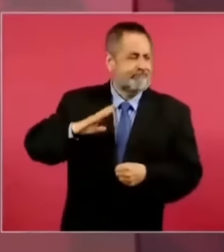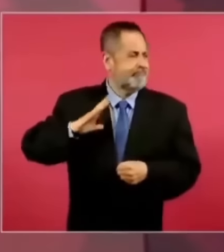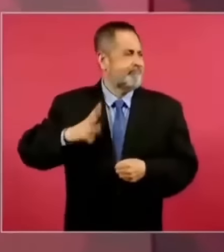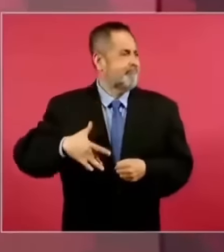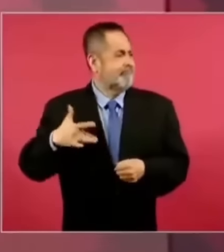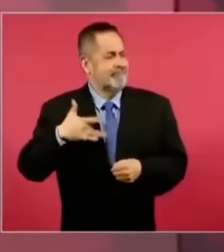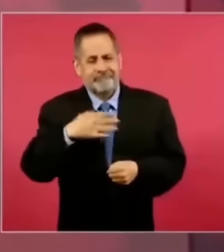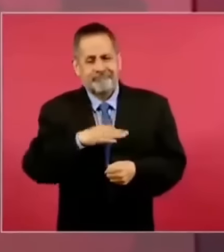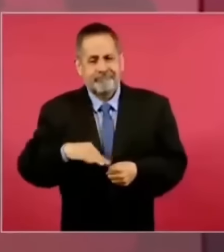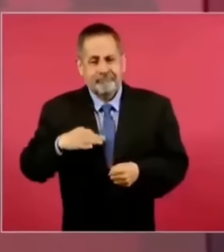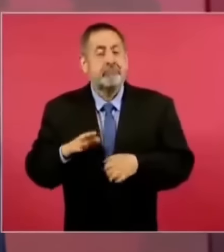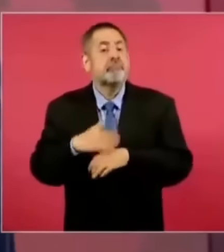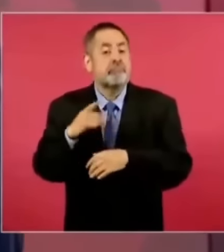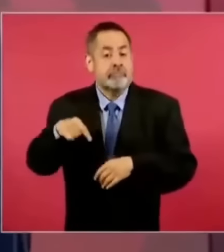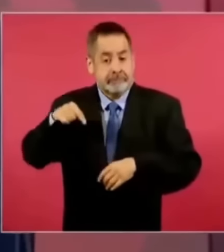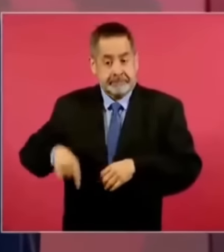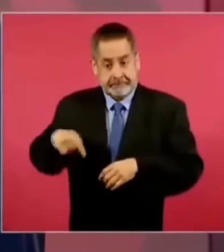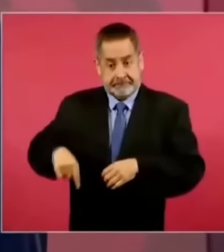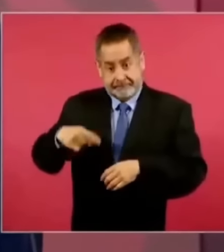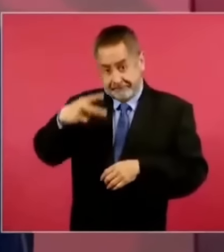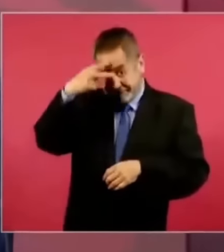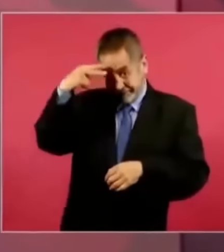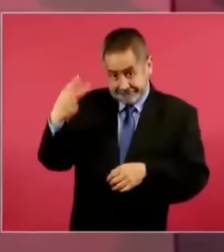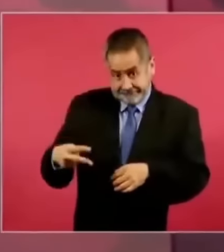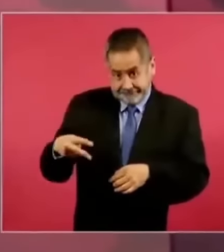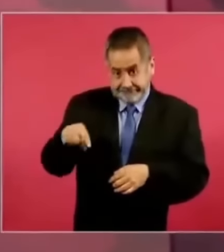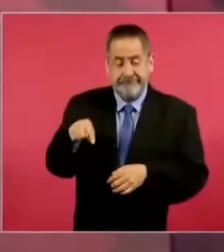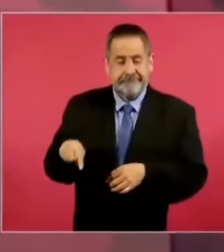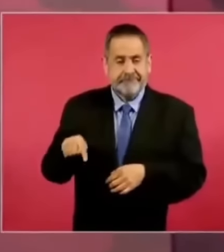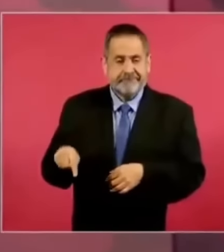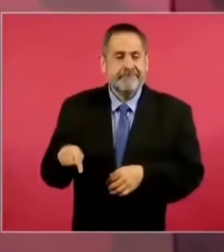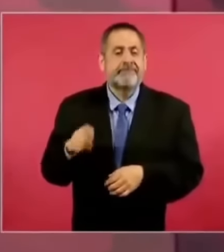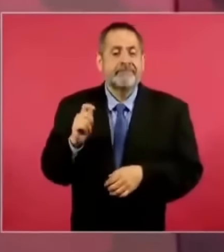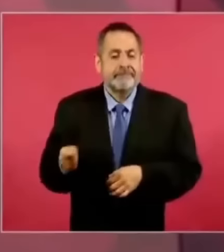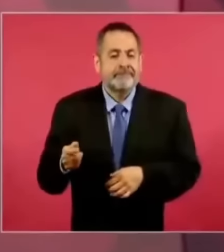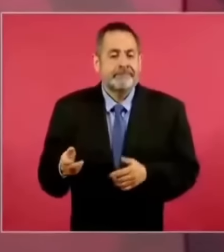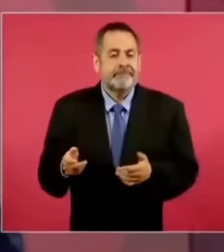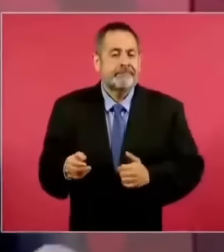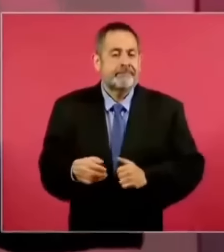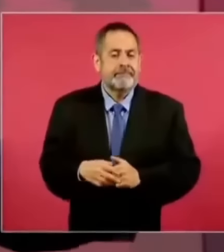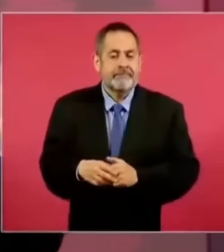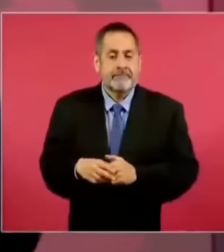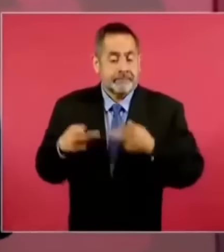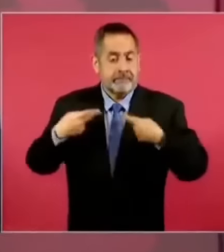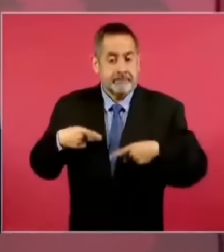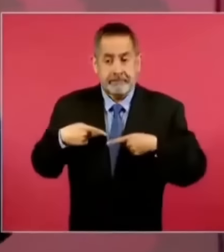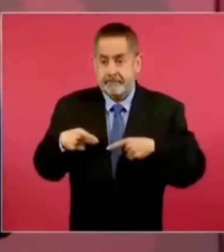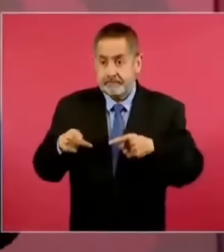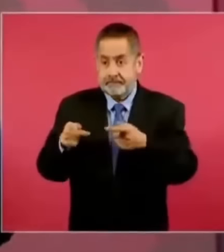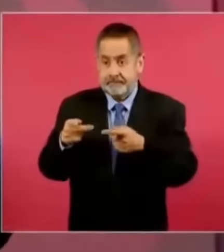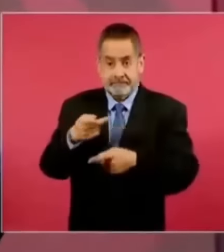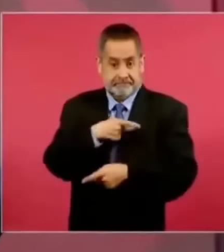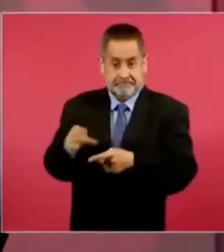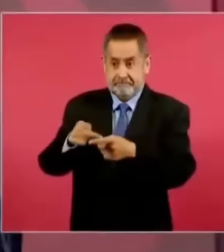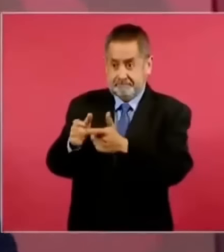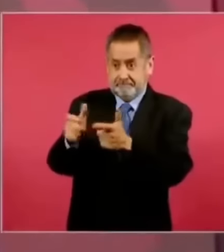porque en nuestro país se reduce, que es lo que dice